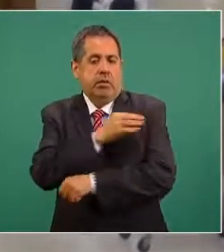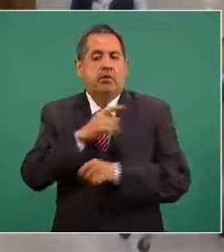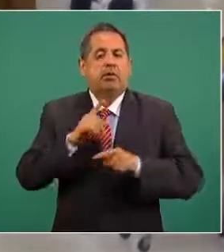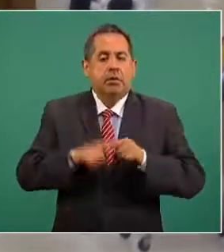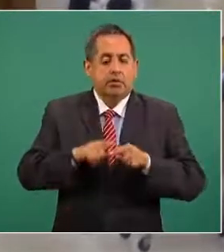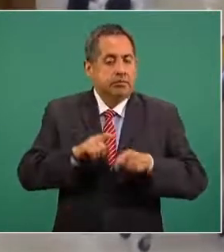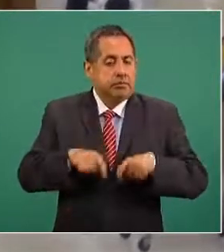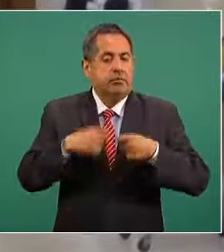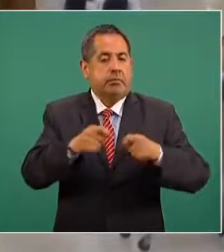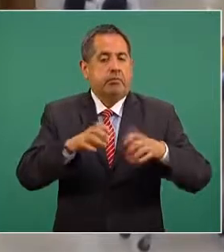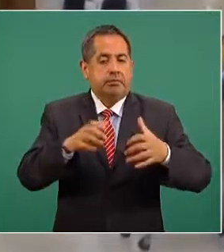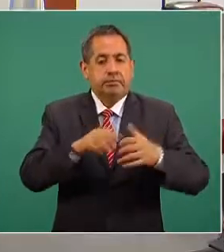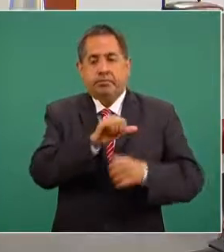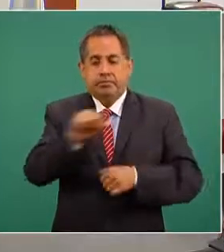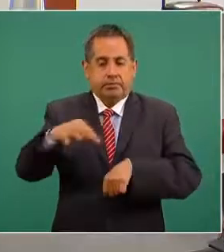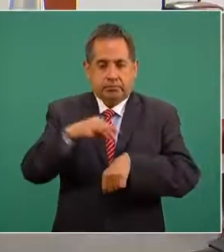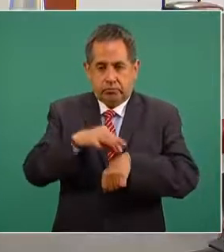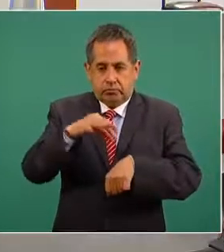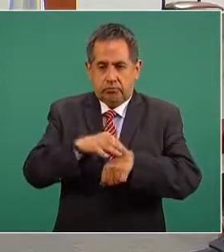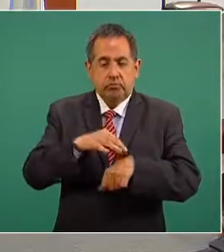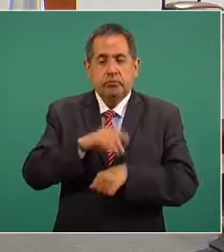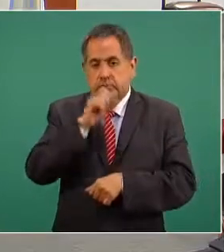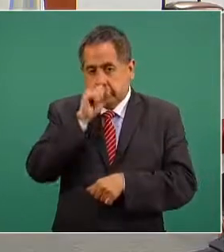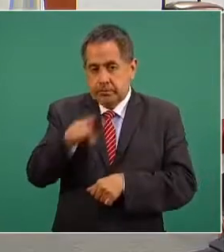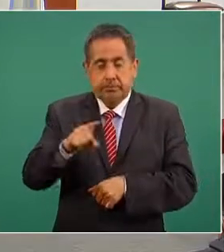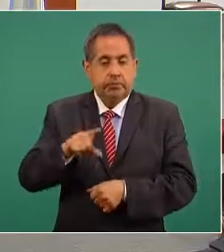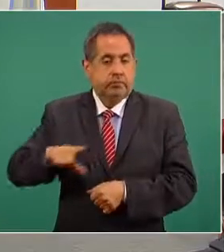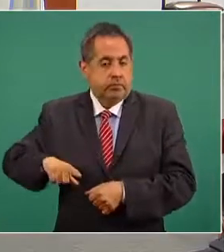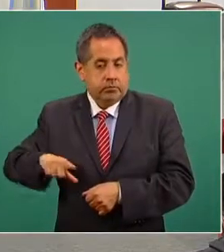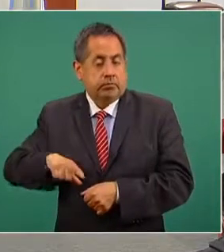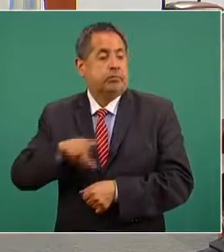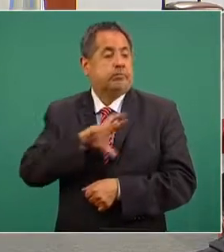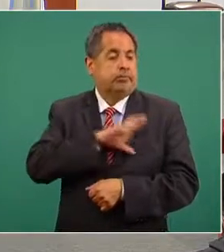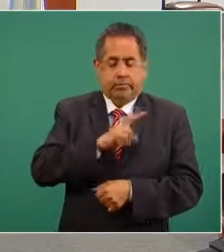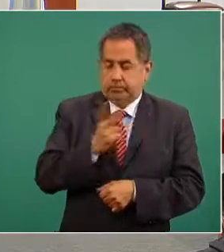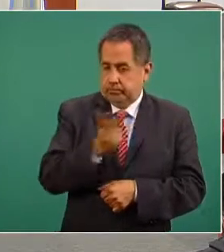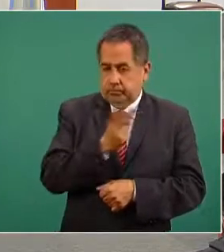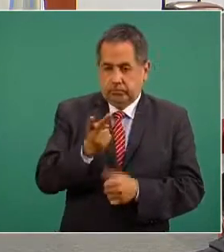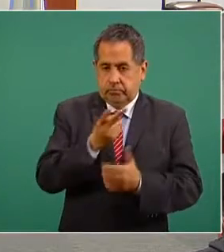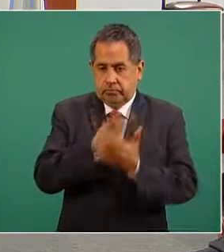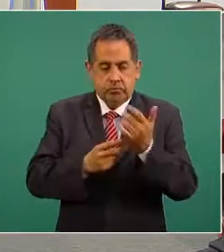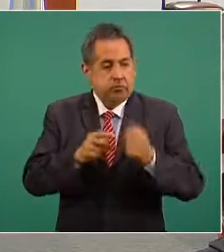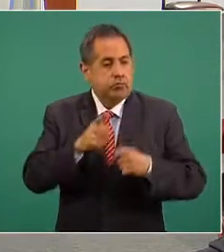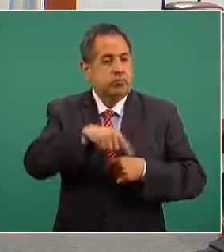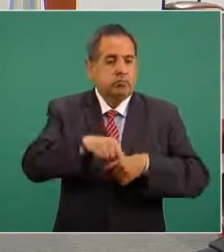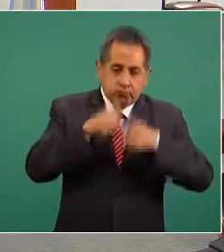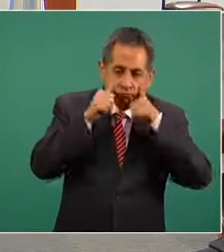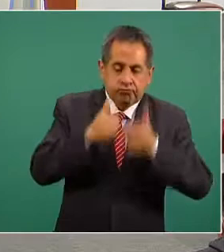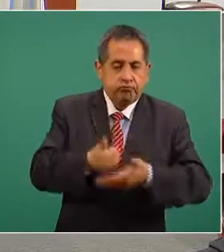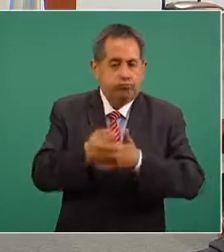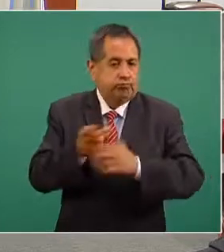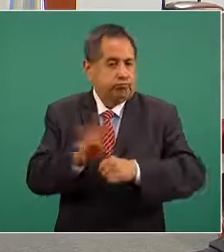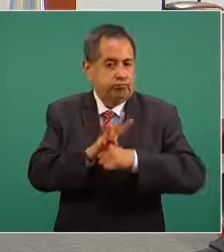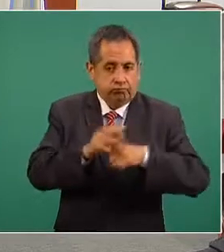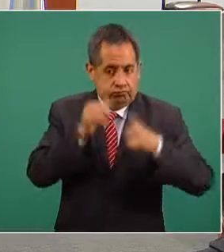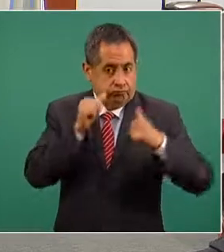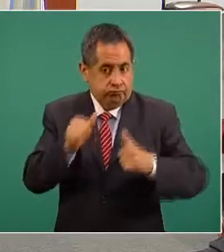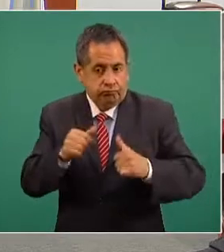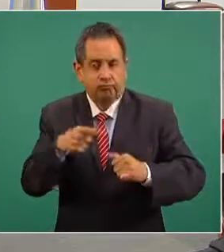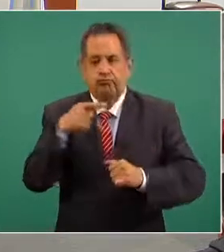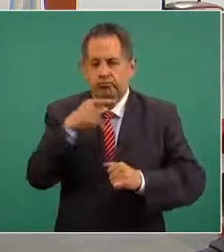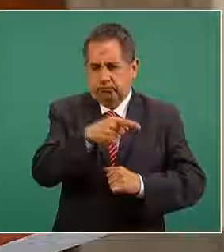aplique a médicos del sector público y del sector privado que están atendiendo COVID y